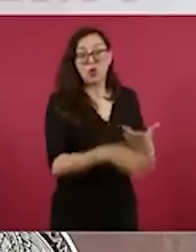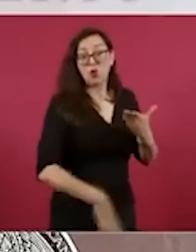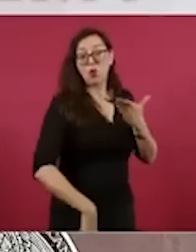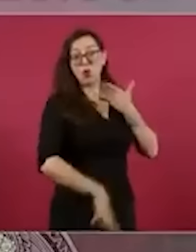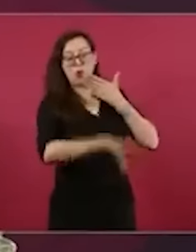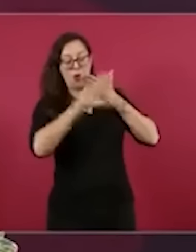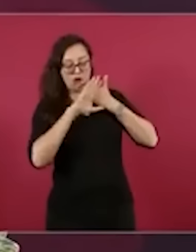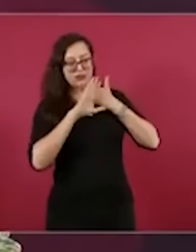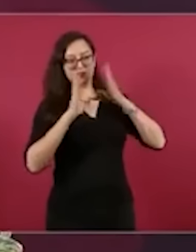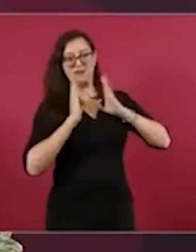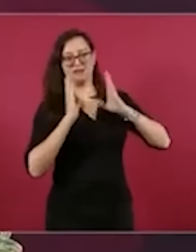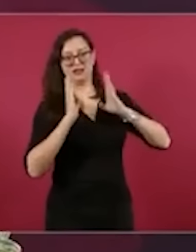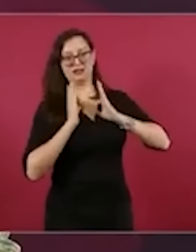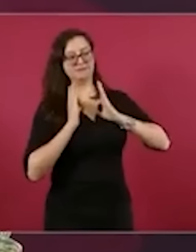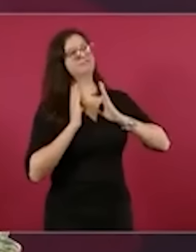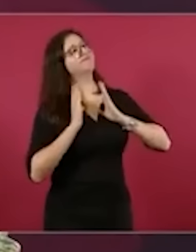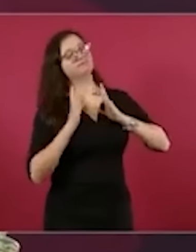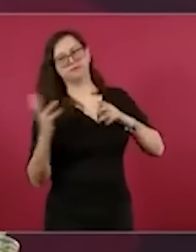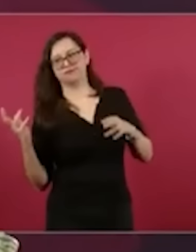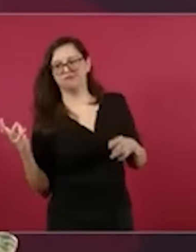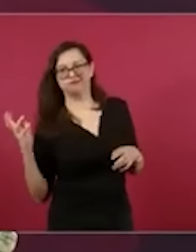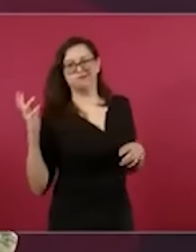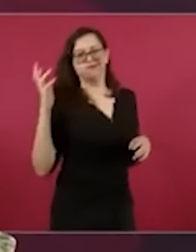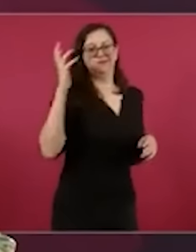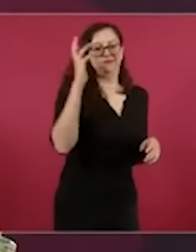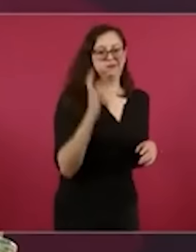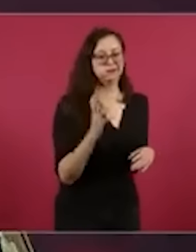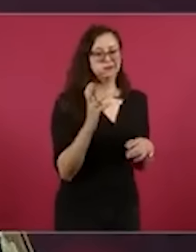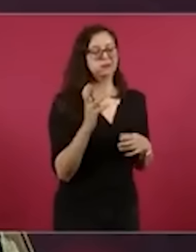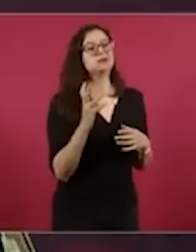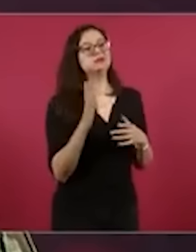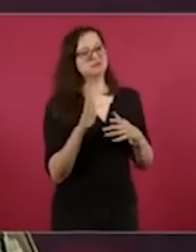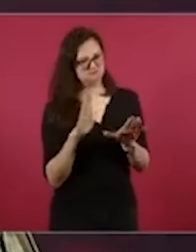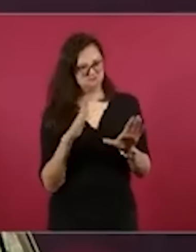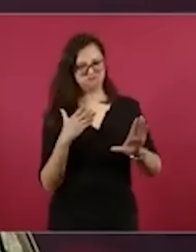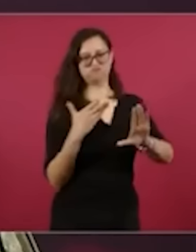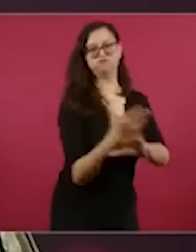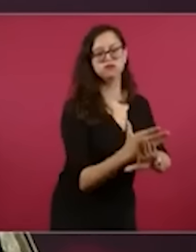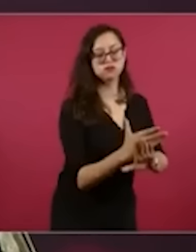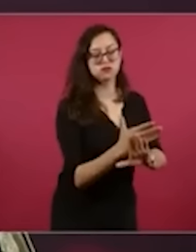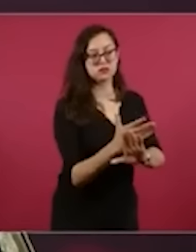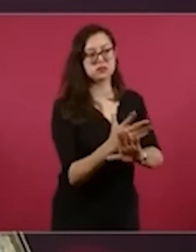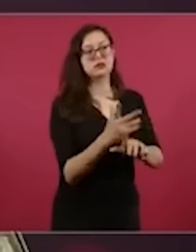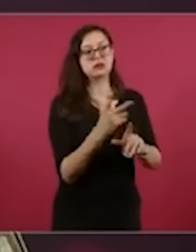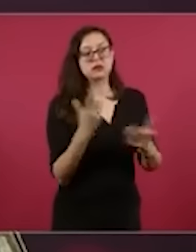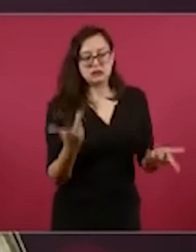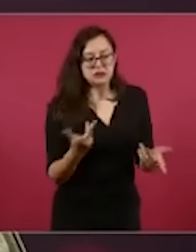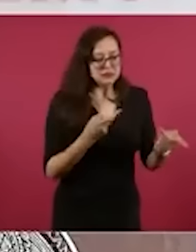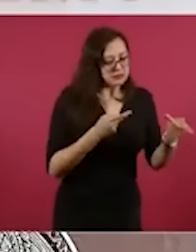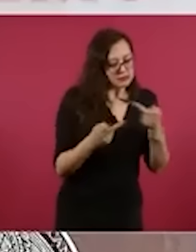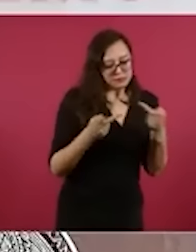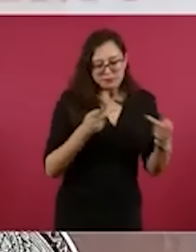genera un refuerzo importante, se puso como estrategia, primero